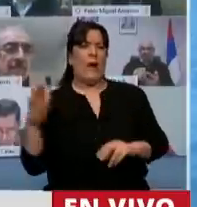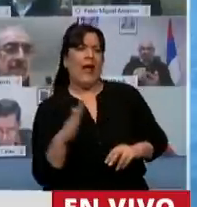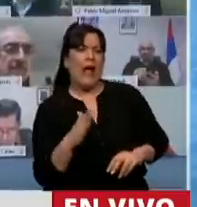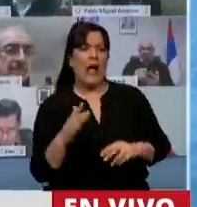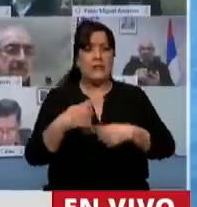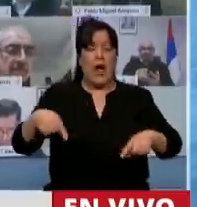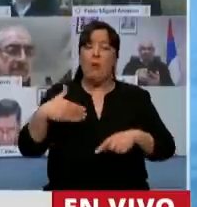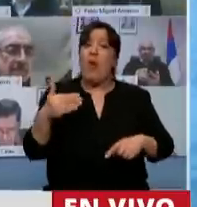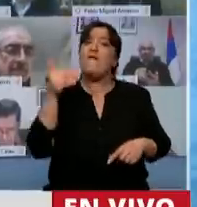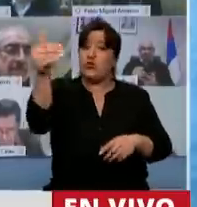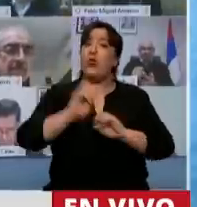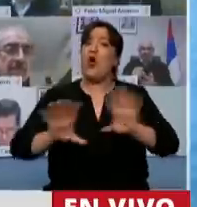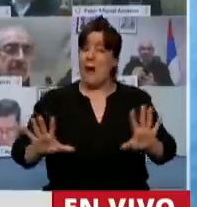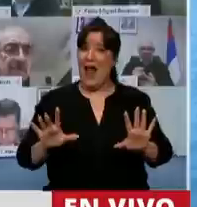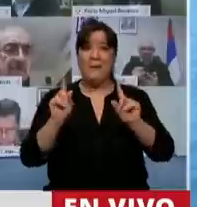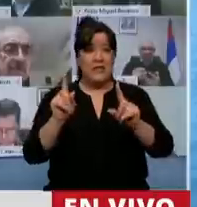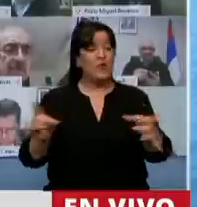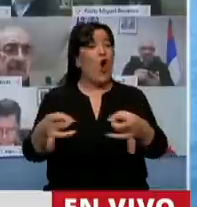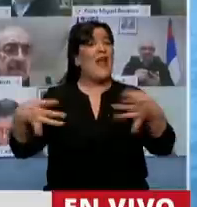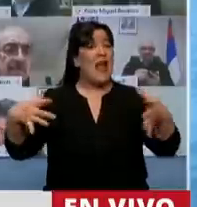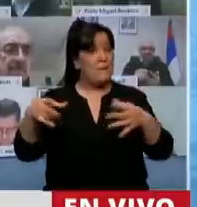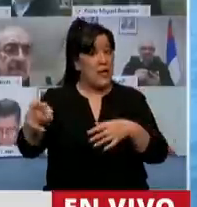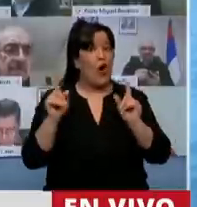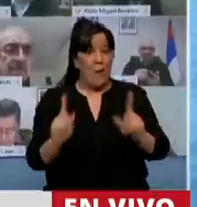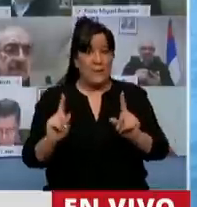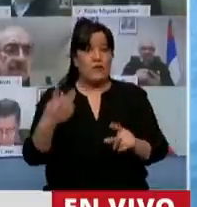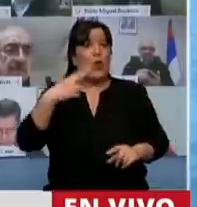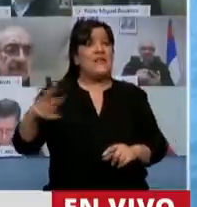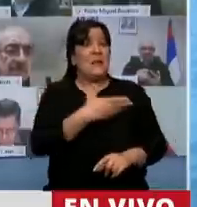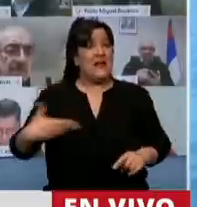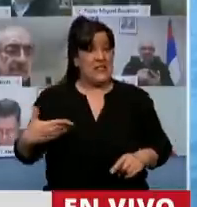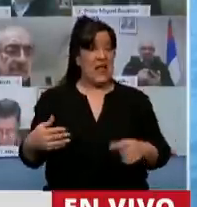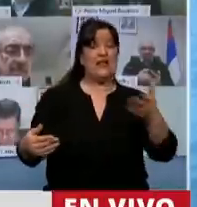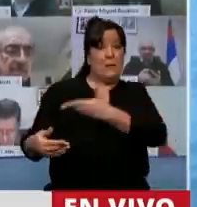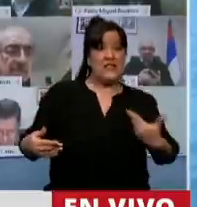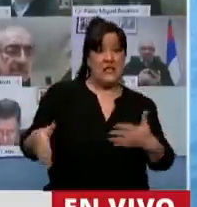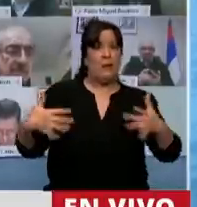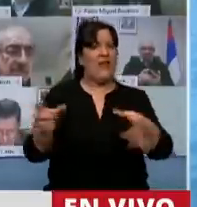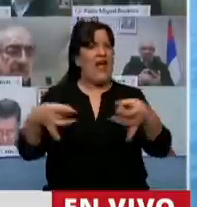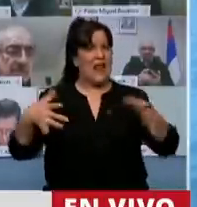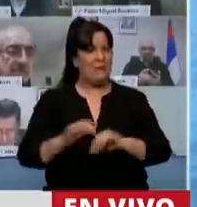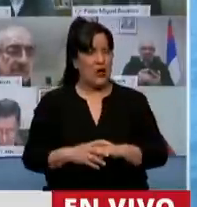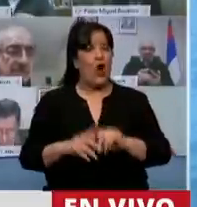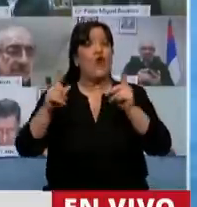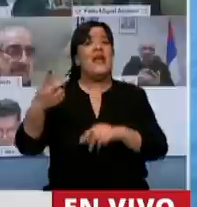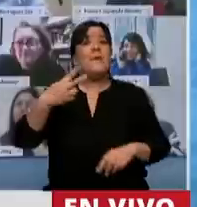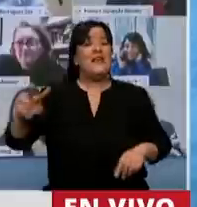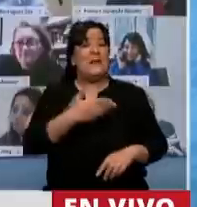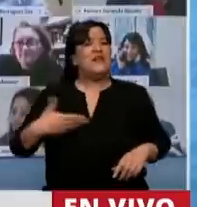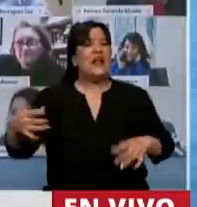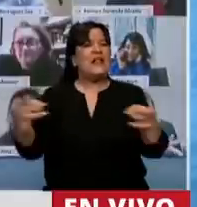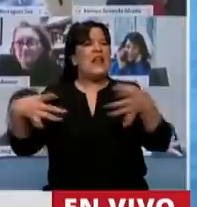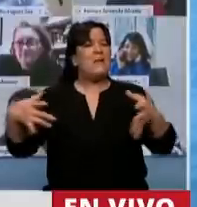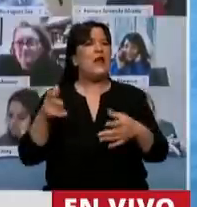puede terminar mal. Su enemigo puede ser la misma vicepresidenta y el enemigo de la vicepresidente